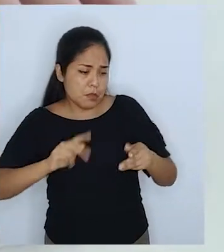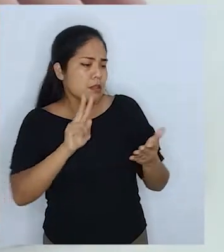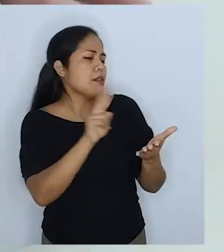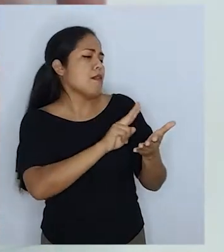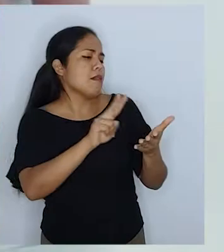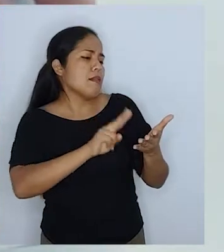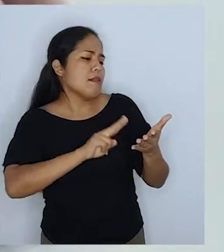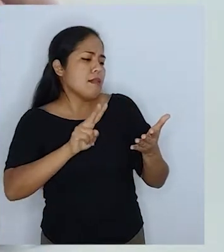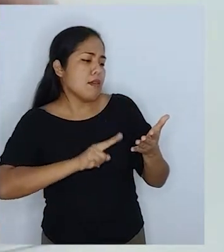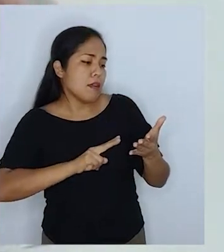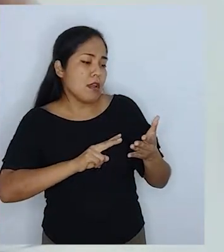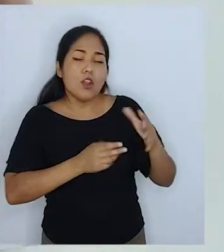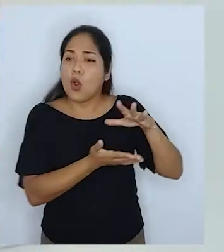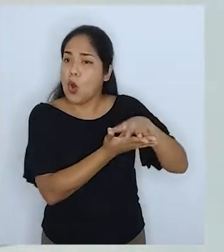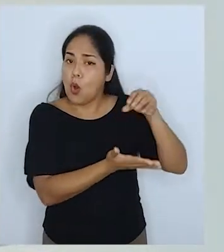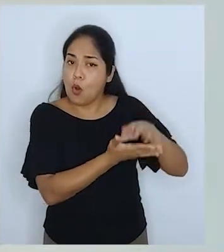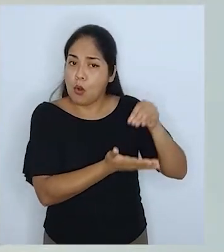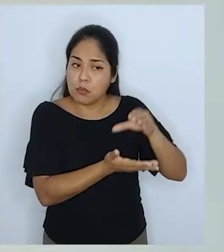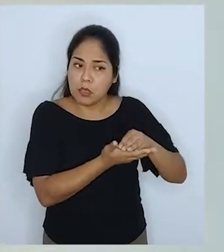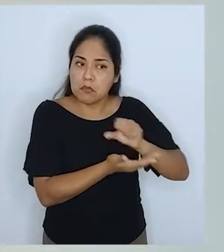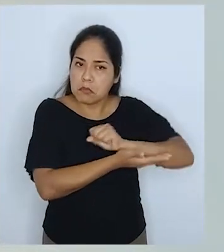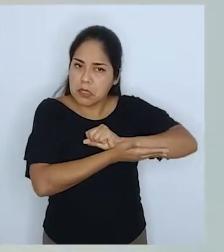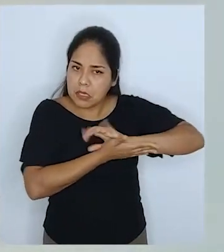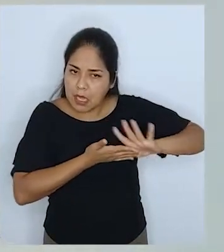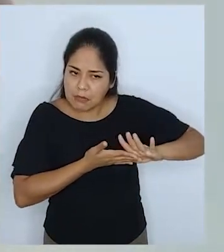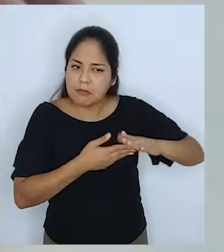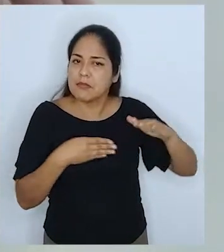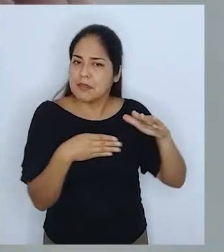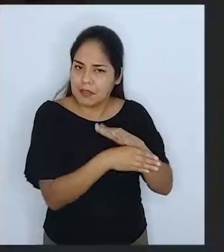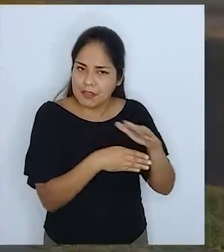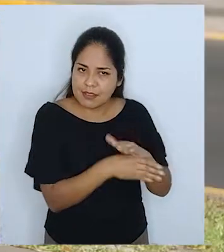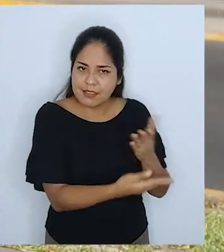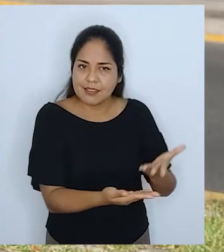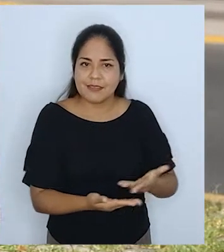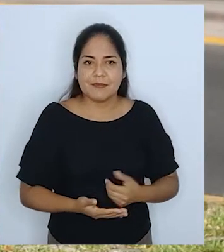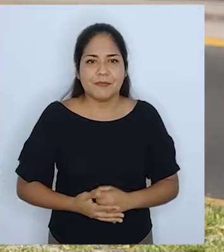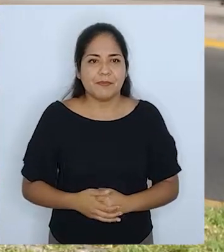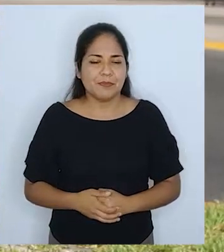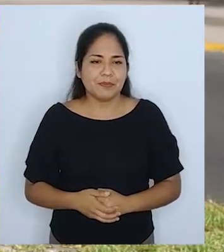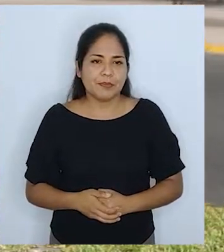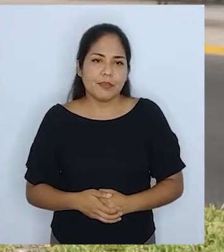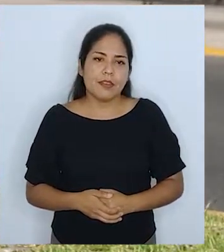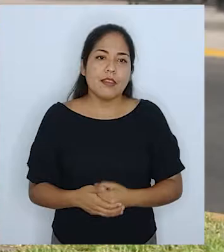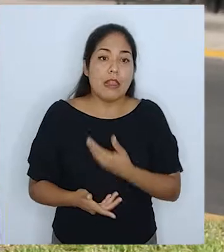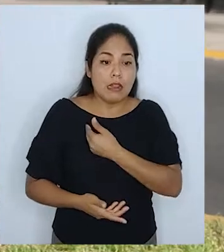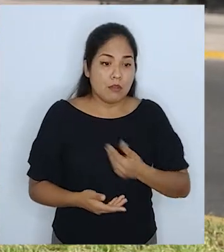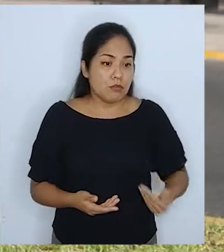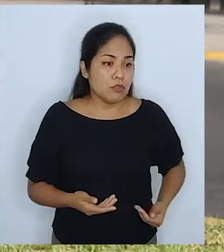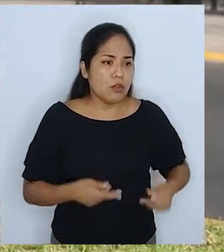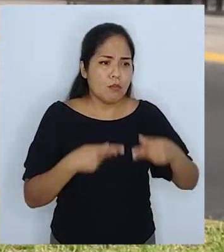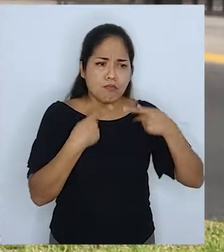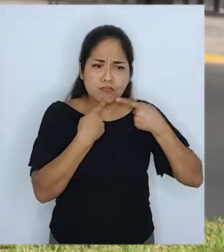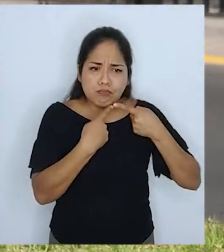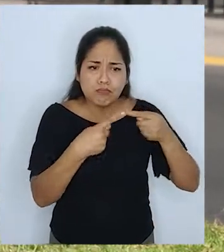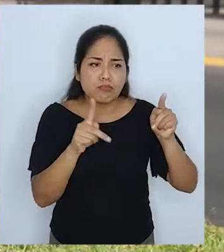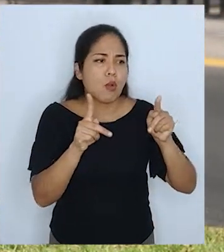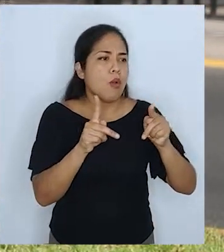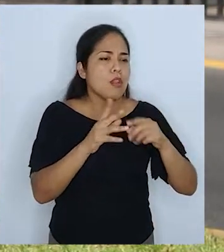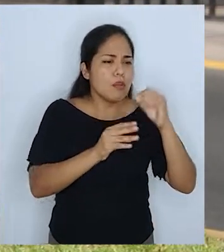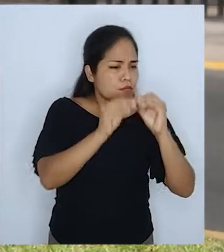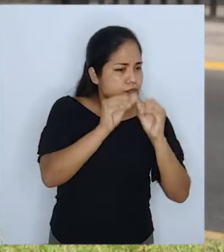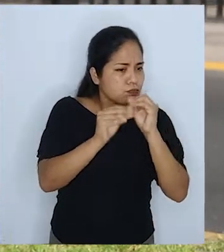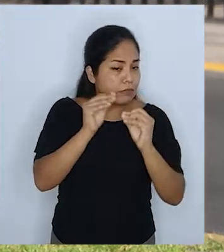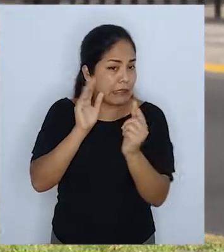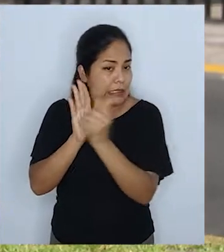así como su reproducción en forma gratuita y accesible. El Ejecutivo promulgó la autógrafa de ley que modifica e